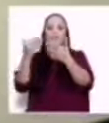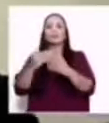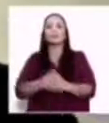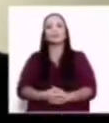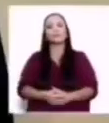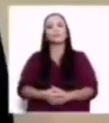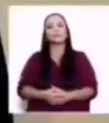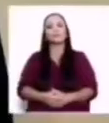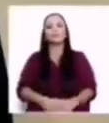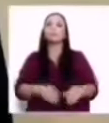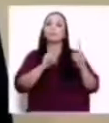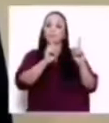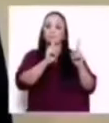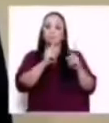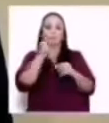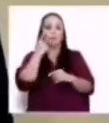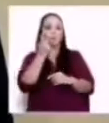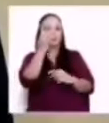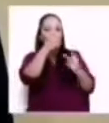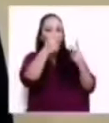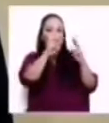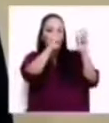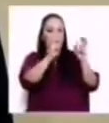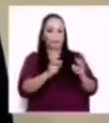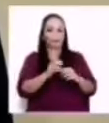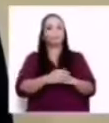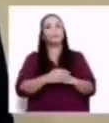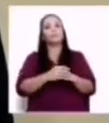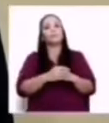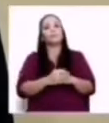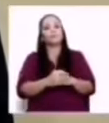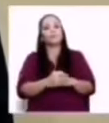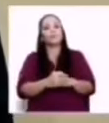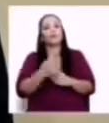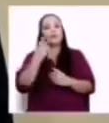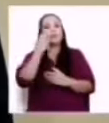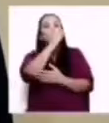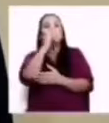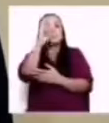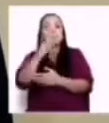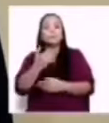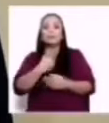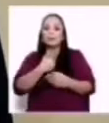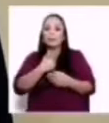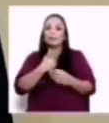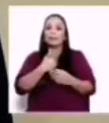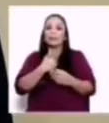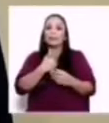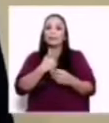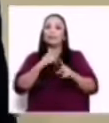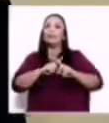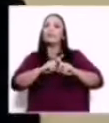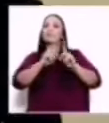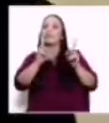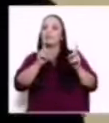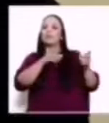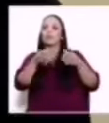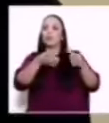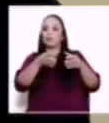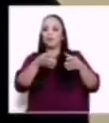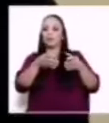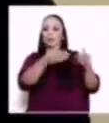Bueno, aquí hay dos temas. Costa Rica tiene diferencias comerciales con Panamá importantes.